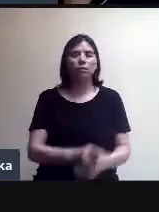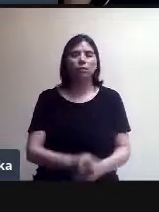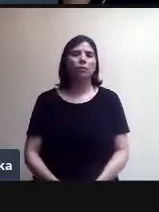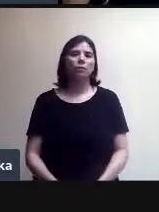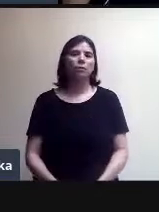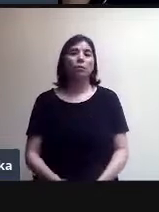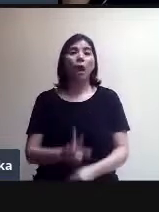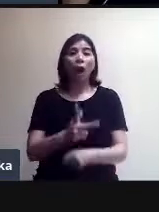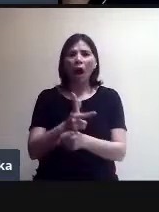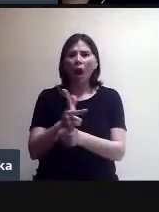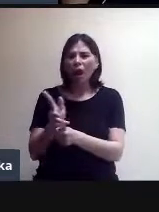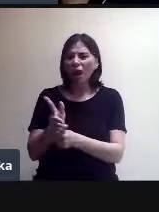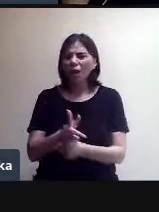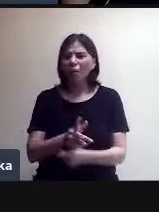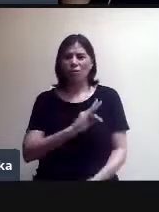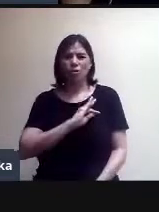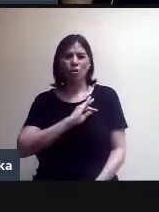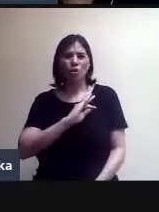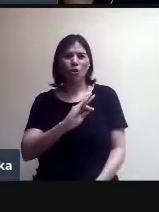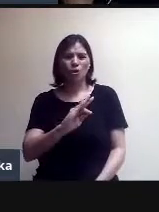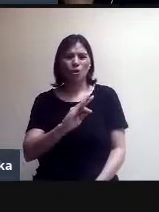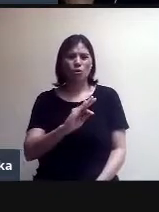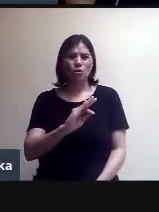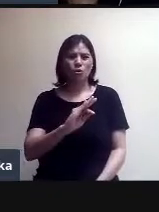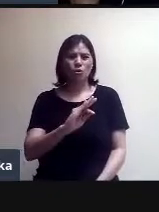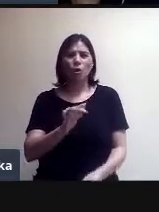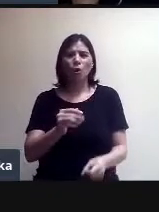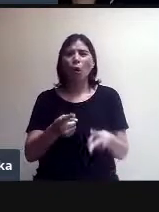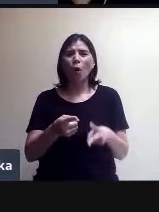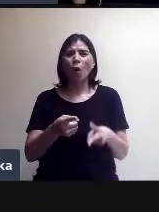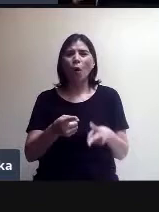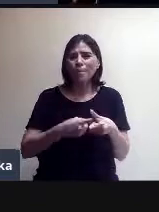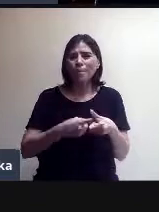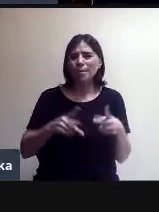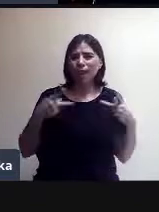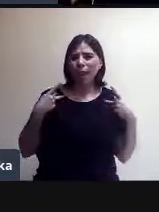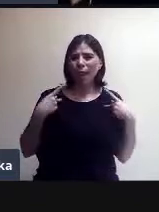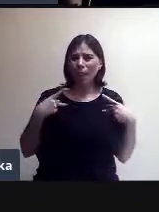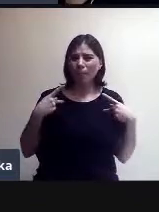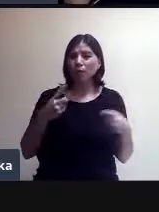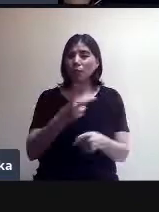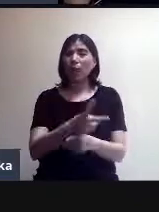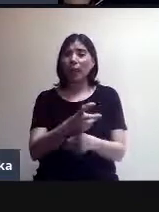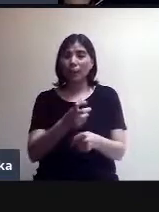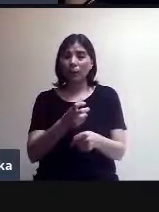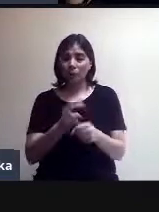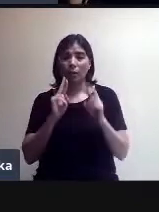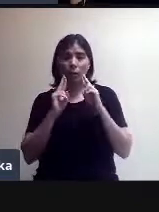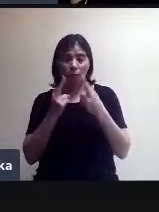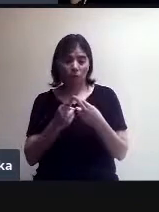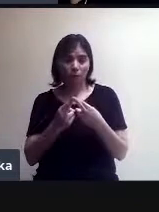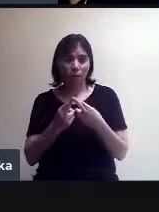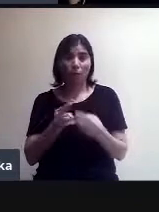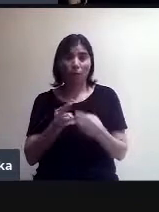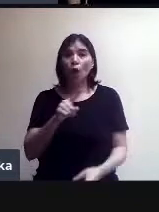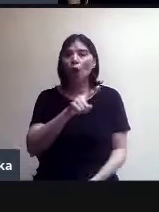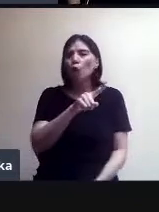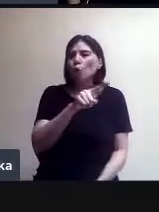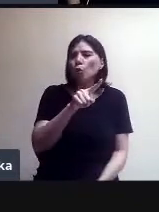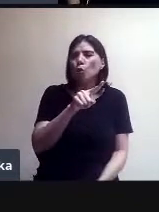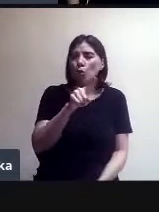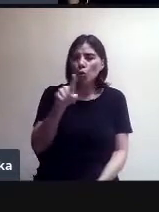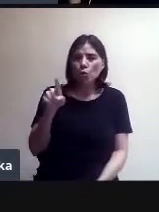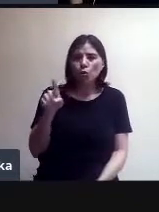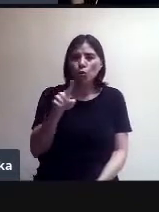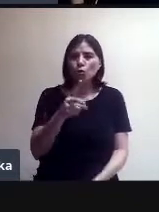iniciar el que convocó a la reunión. Entonces, si ustedes invitan a sus alumnos, solo ustedes van